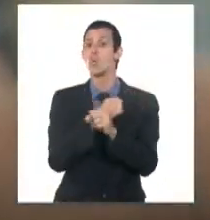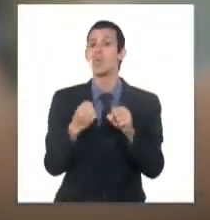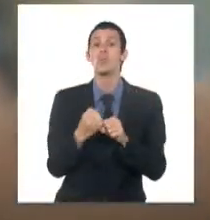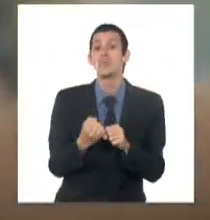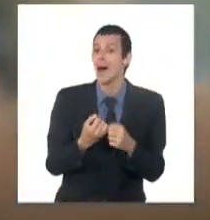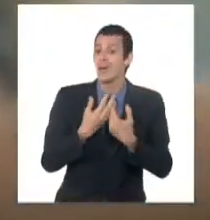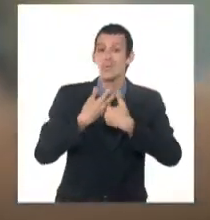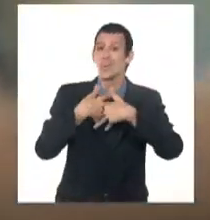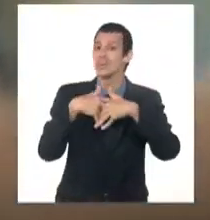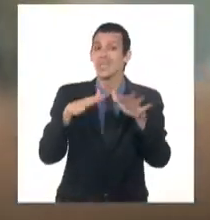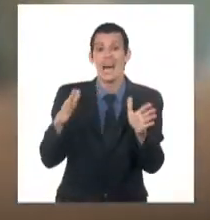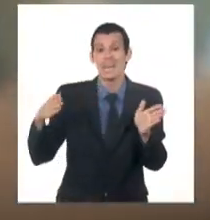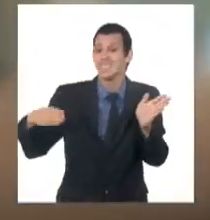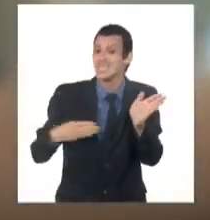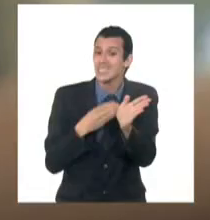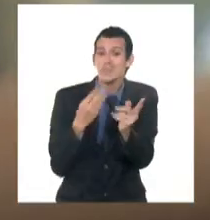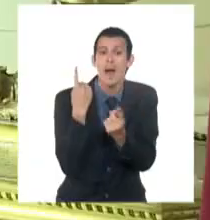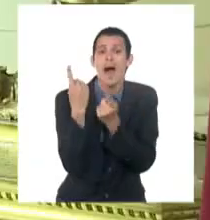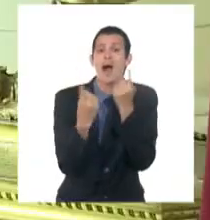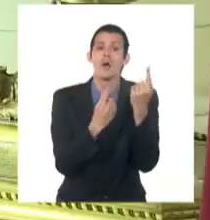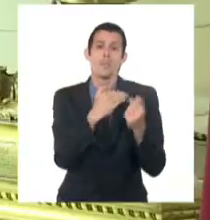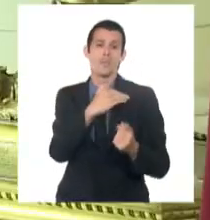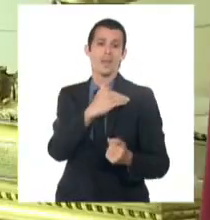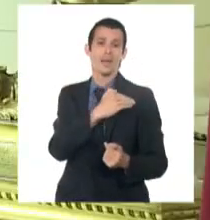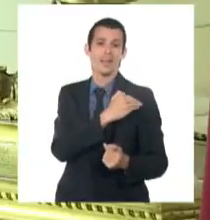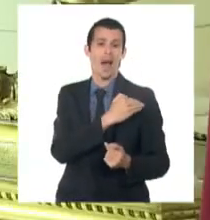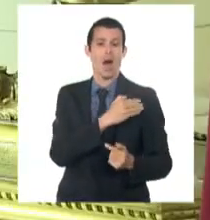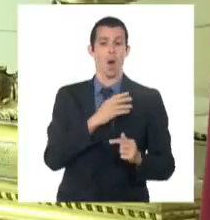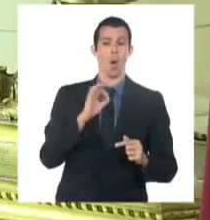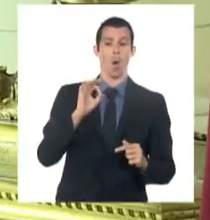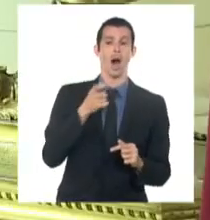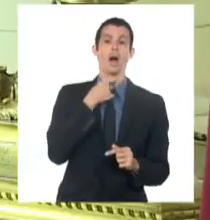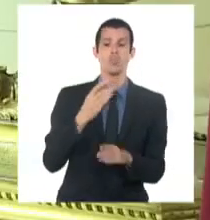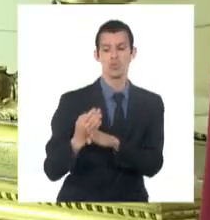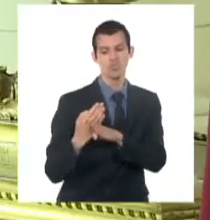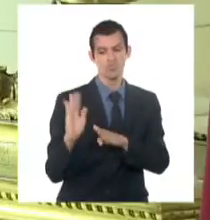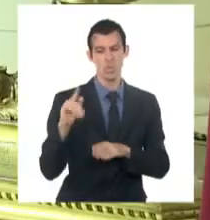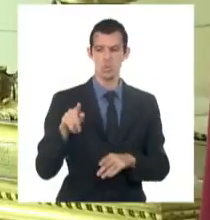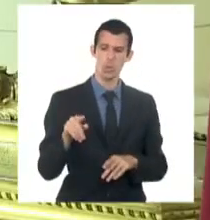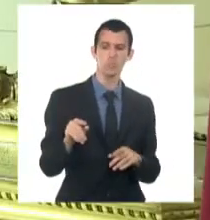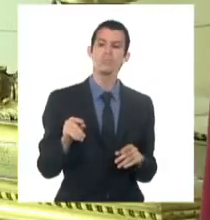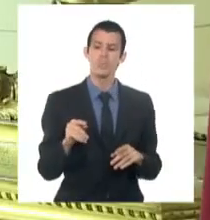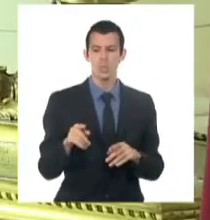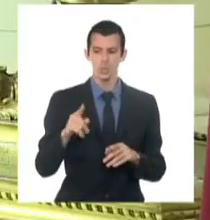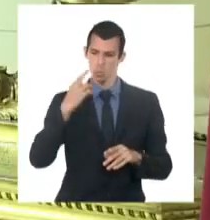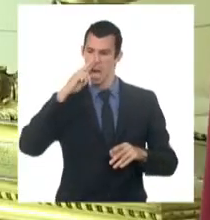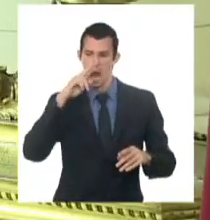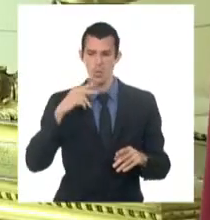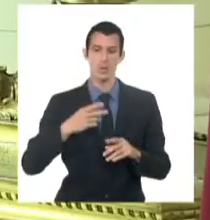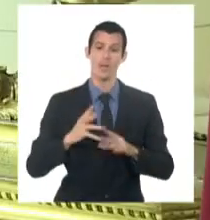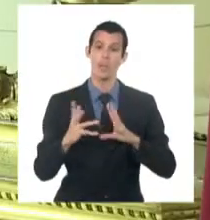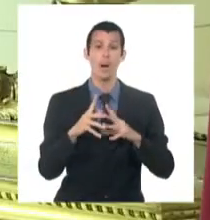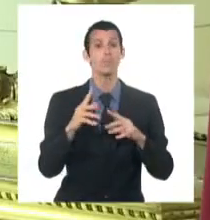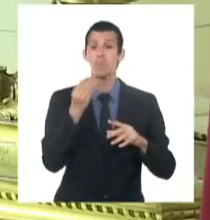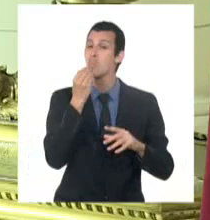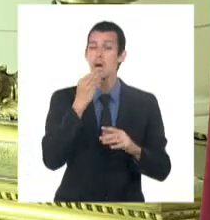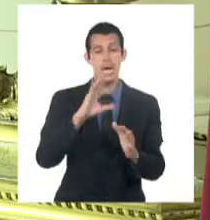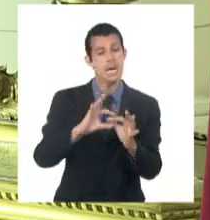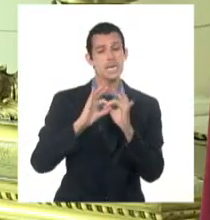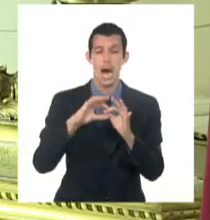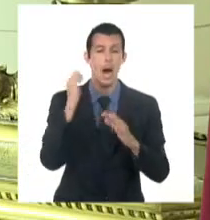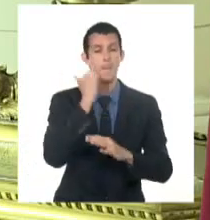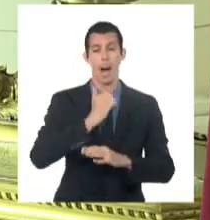y si el hecho implica discriminación. El proyecto de ley del Código Penal Militar será ampliamente debatido por los